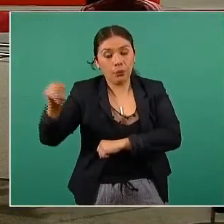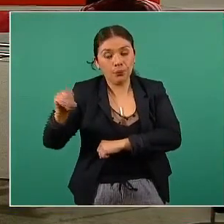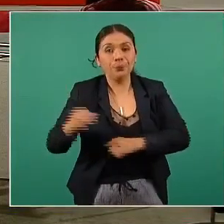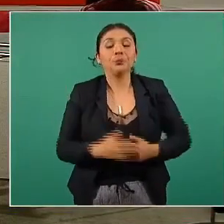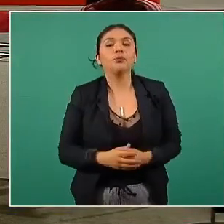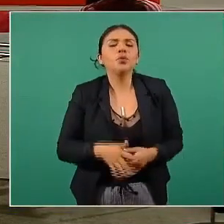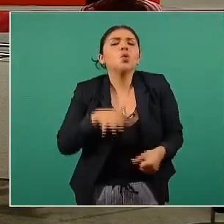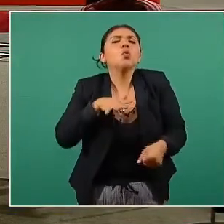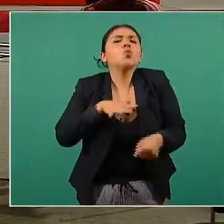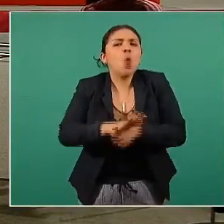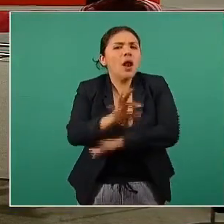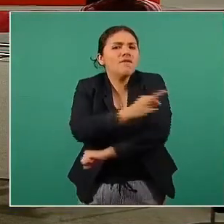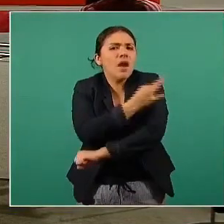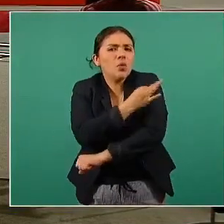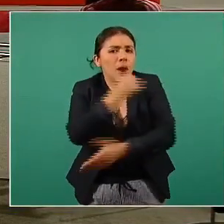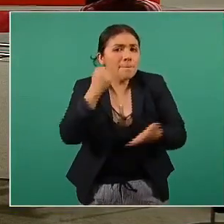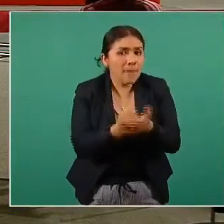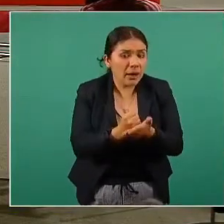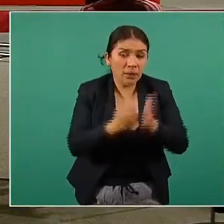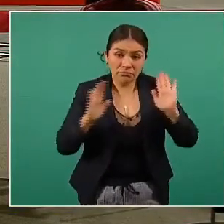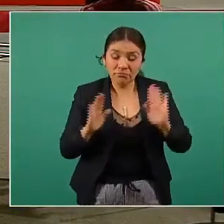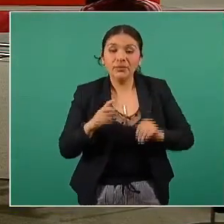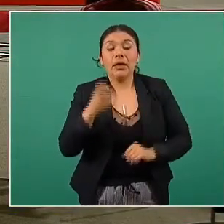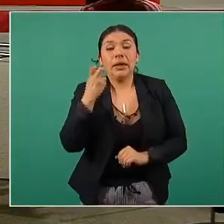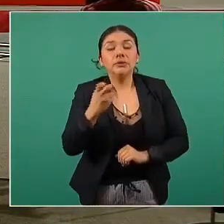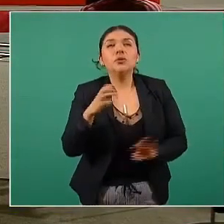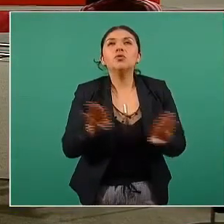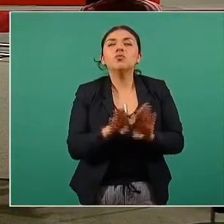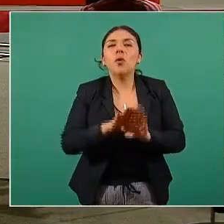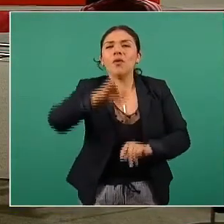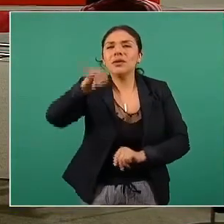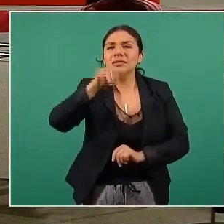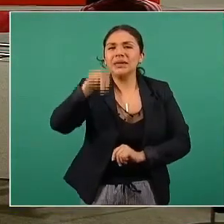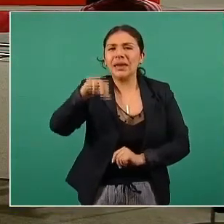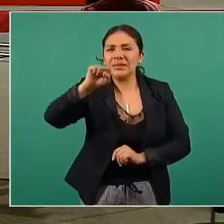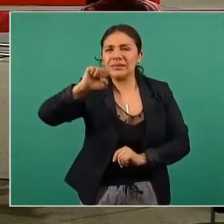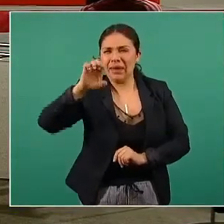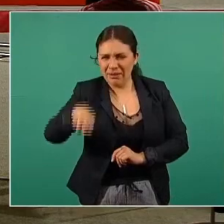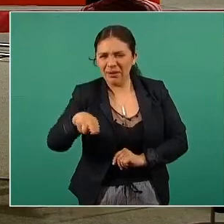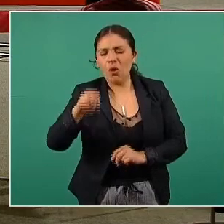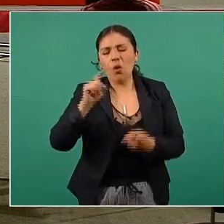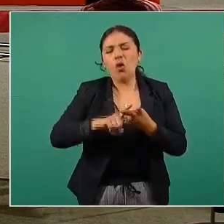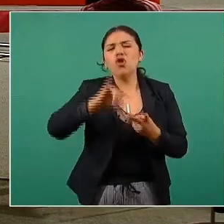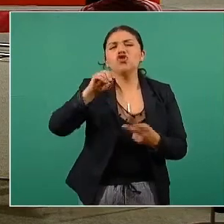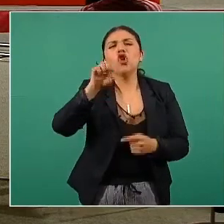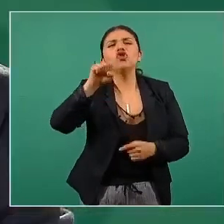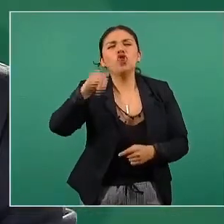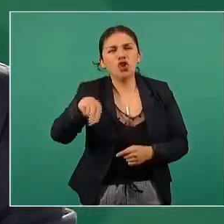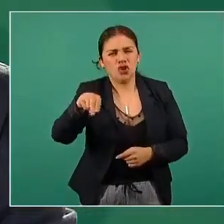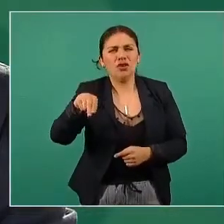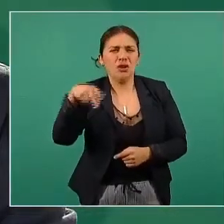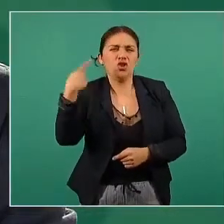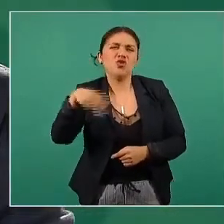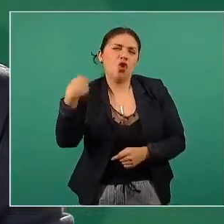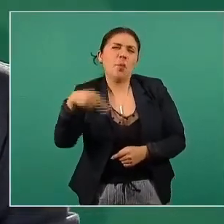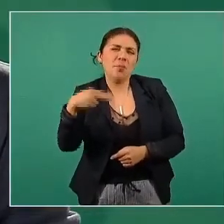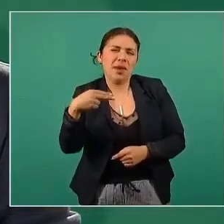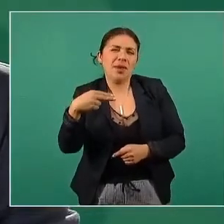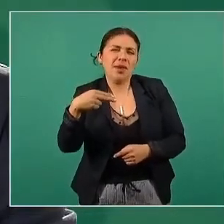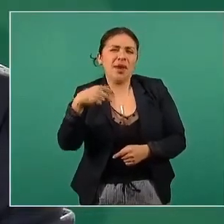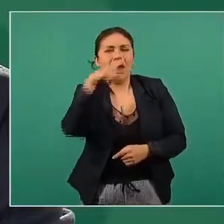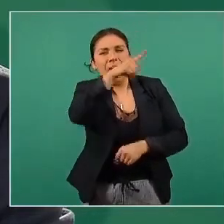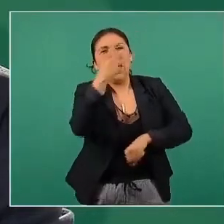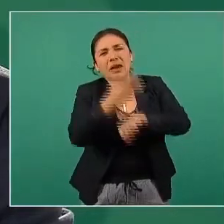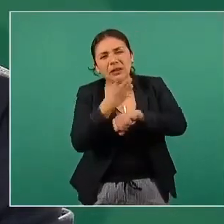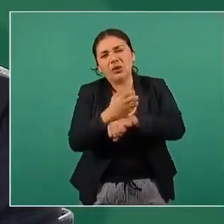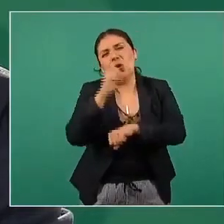Respecto a qué vacuna, en el caso de la vacuna Janssen o Johnson & Johnson que es el nombre genérico, el nombre